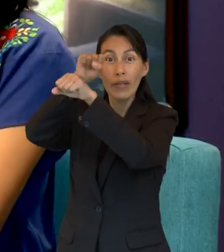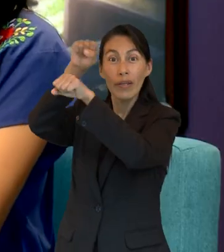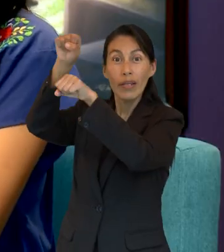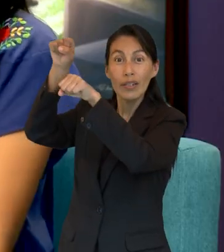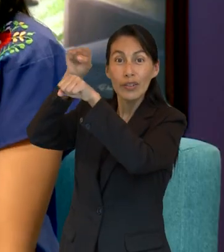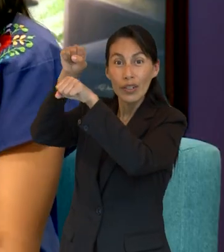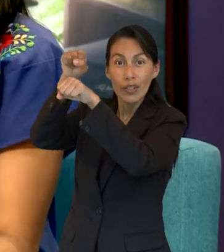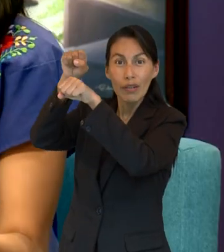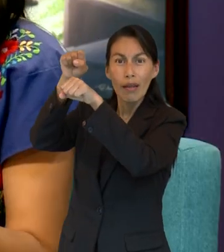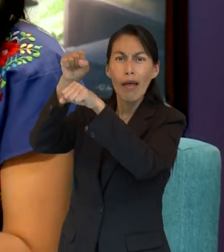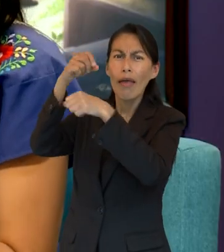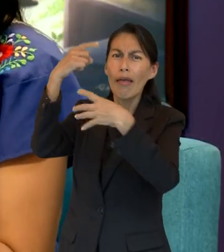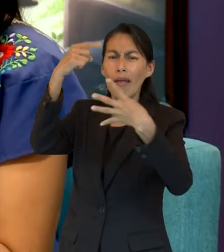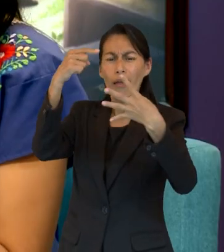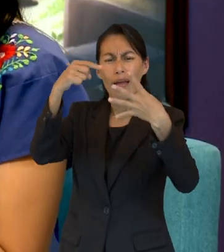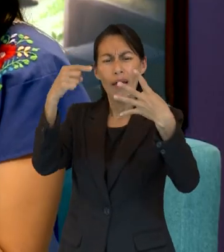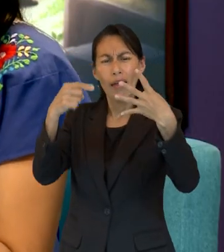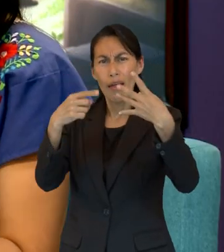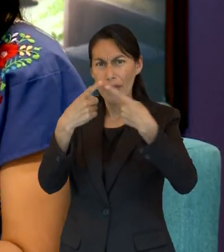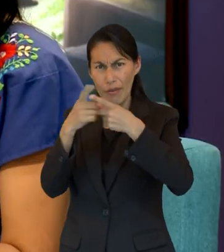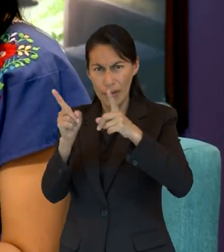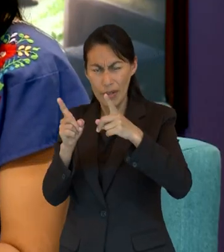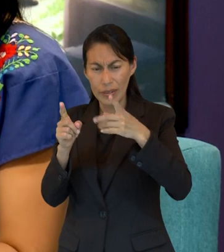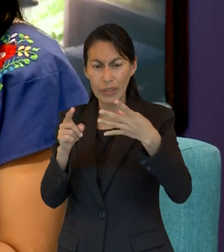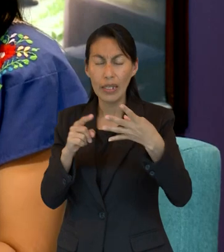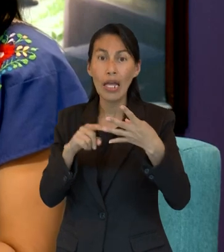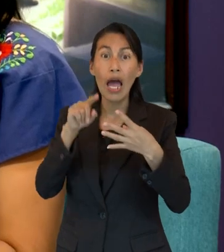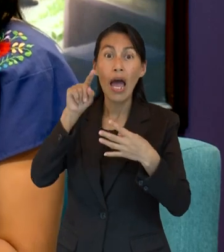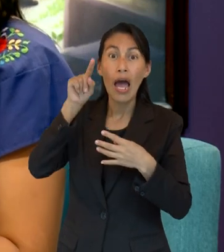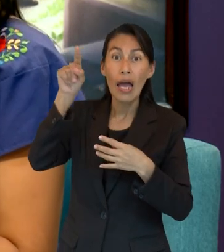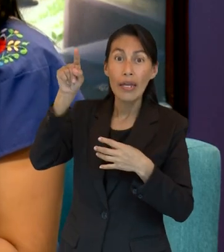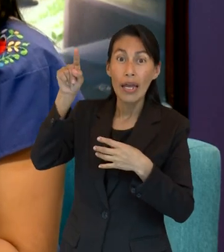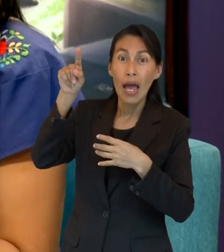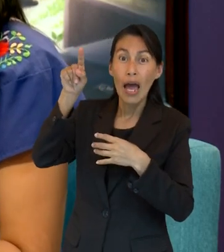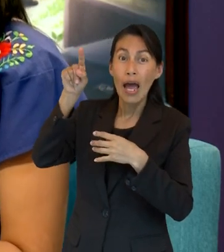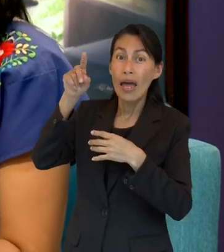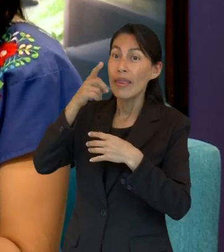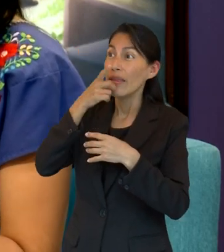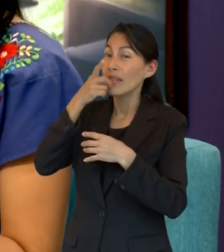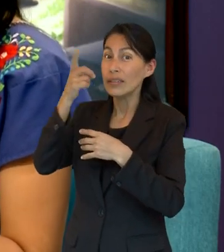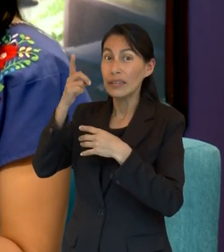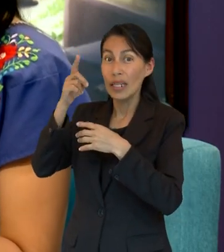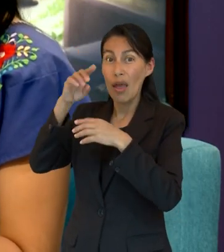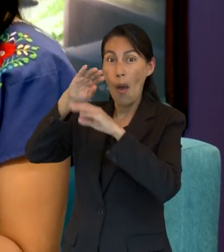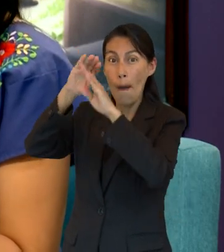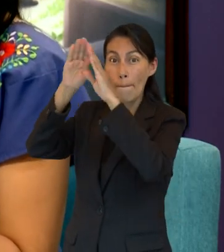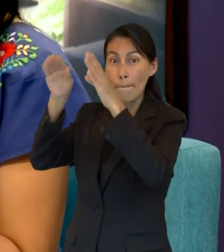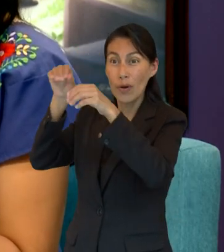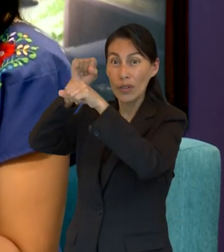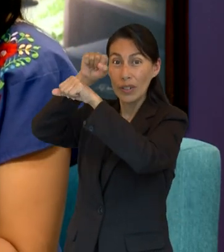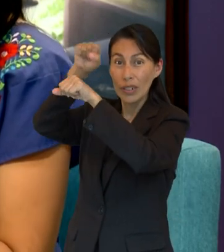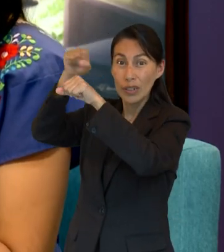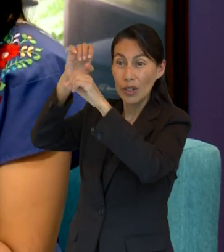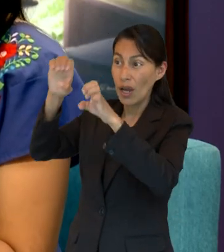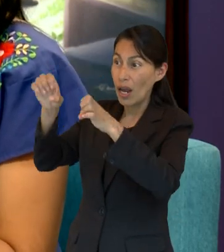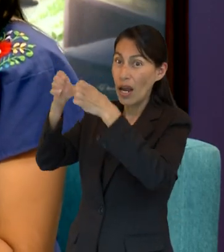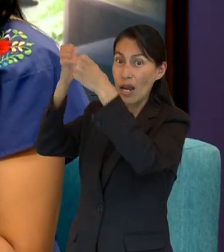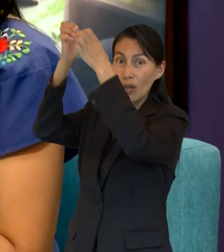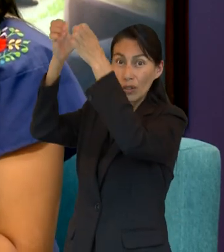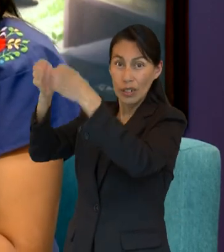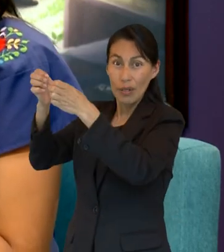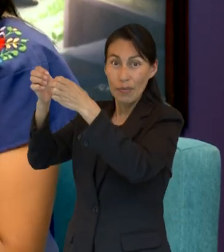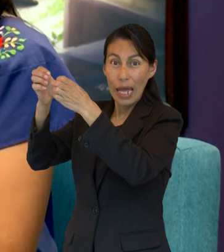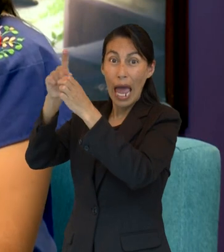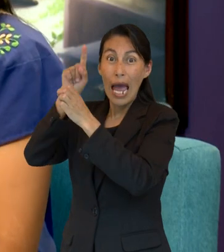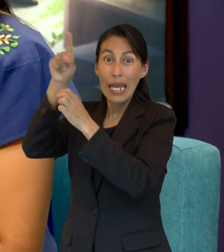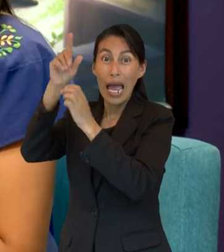monte de Sion, aparte de las características que vimos, es que en el monte de Sion, en la Nueva Jerusalén, Jesús va a